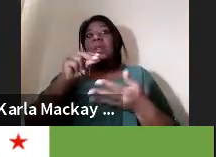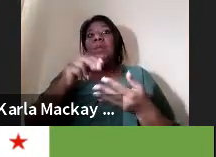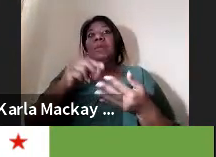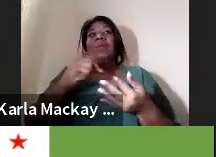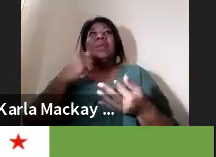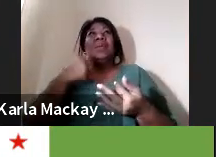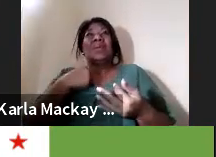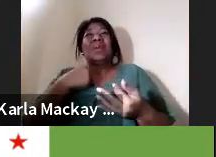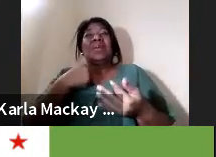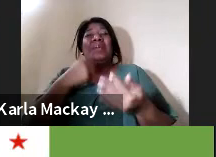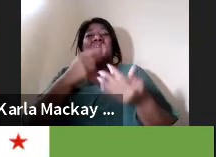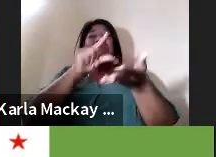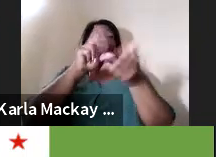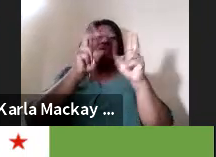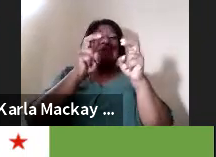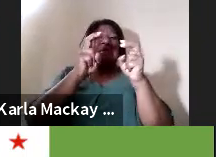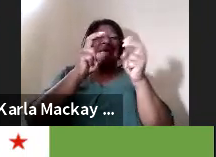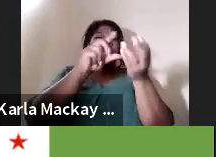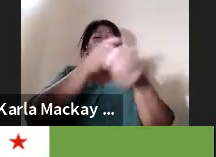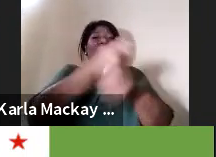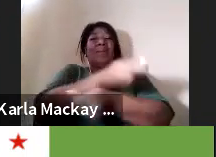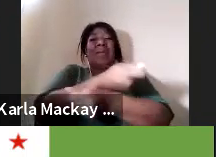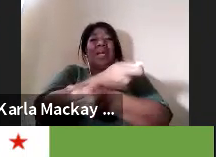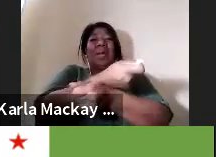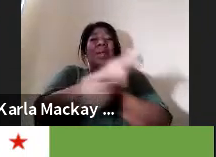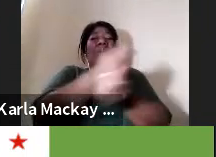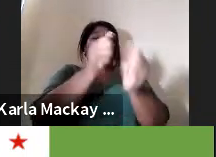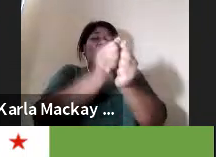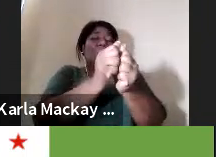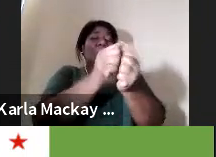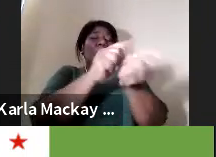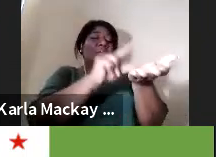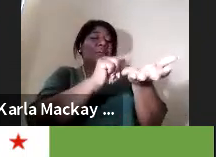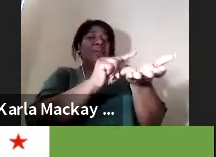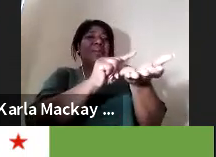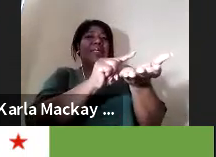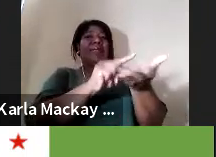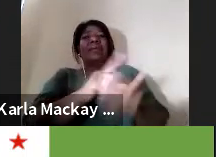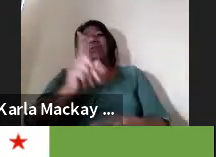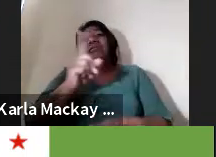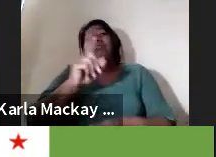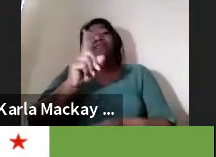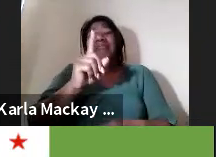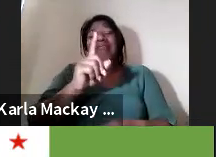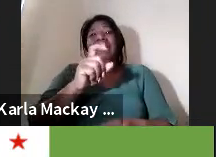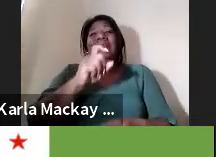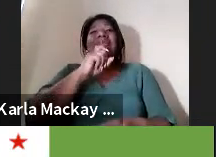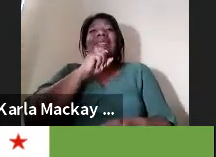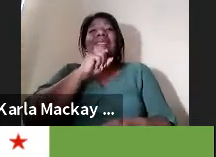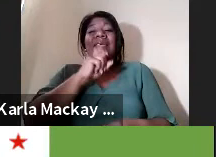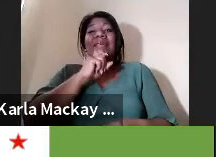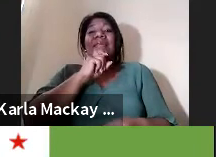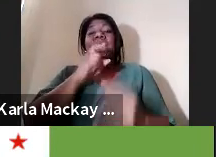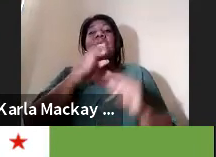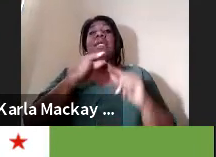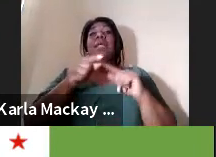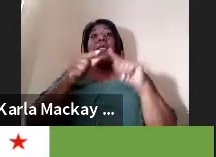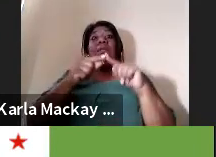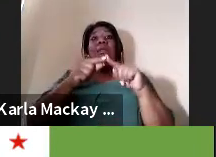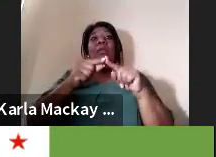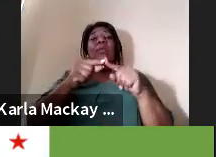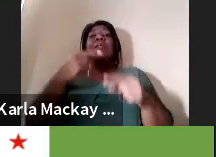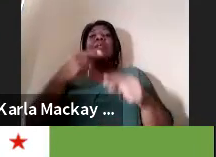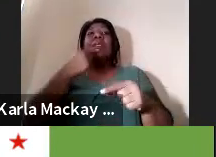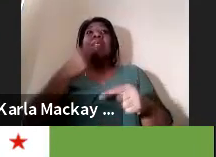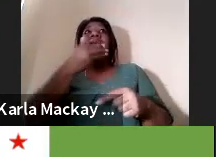a que haga una tesis cuando yo termino la carrera y no me la ayudaron a construirla desde el inicio? Pero también conocer si dentro de la formación ellos